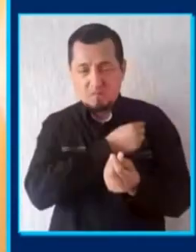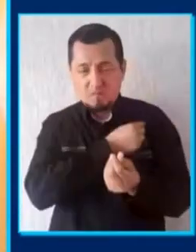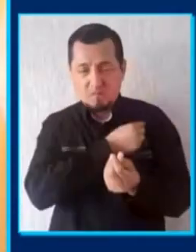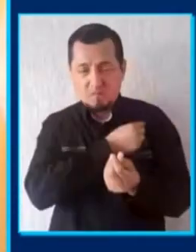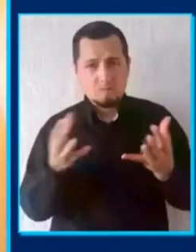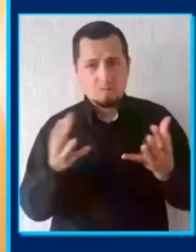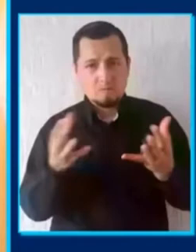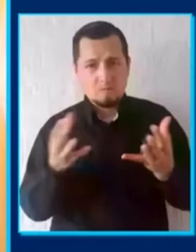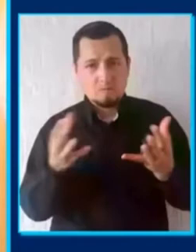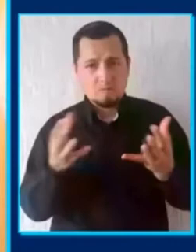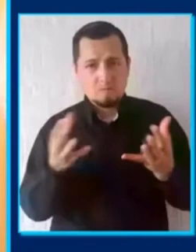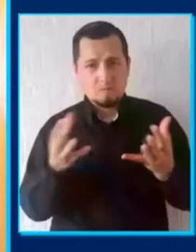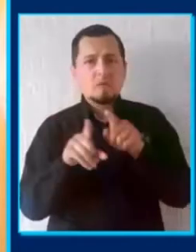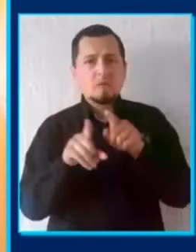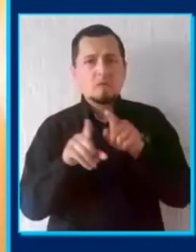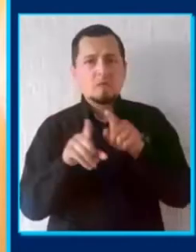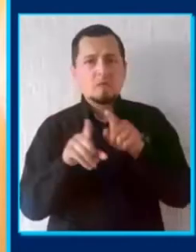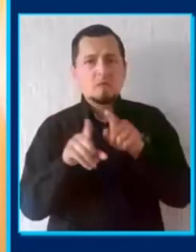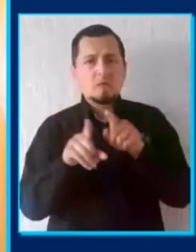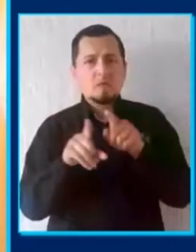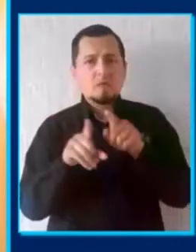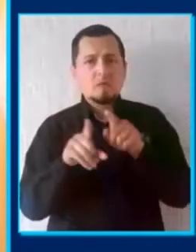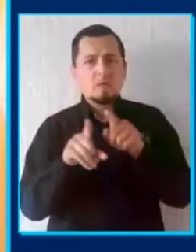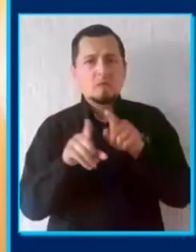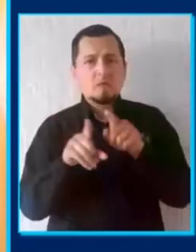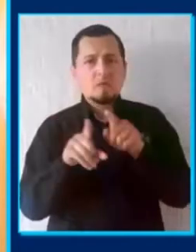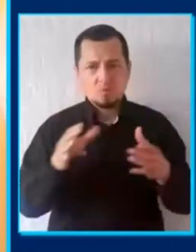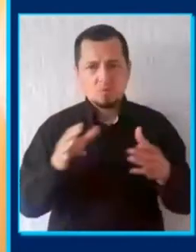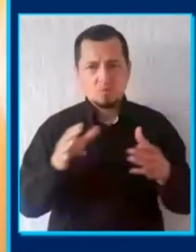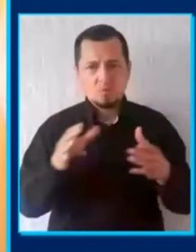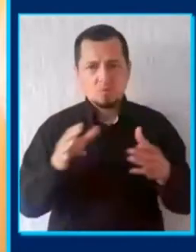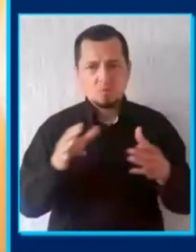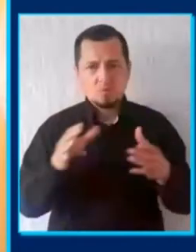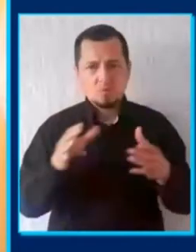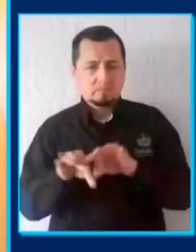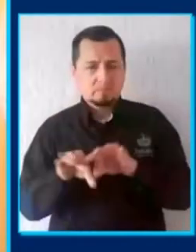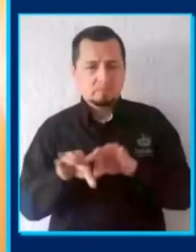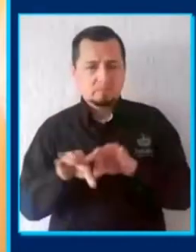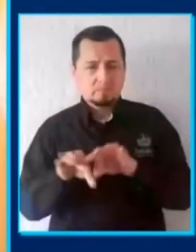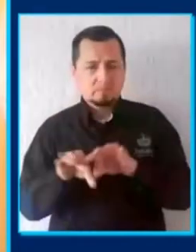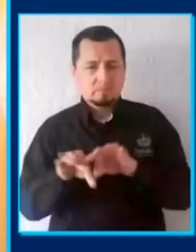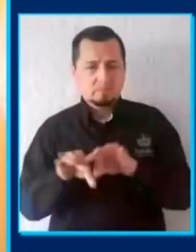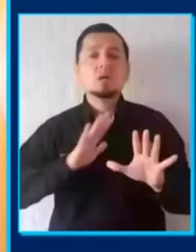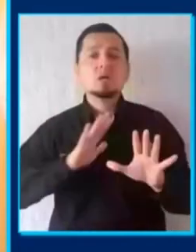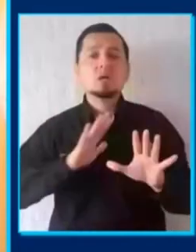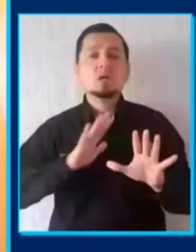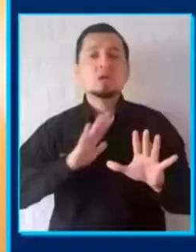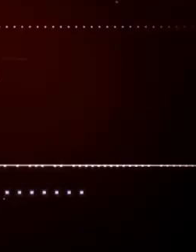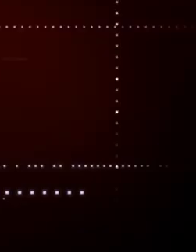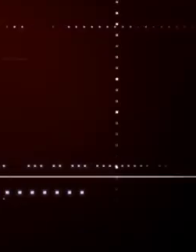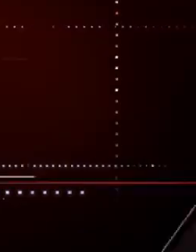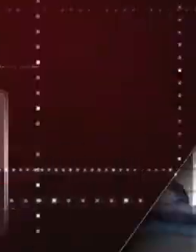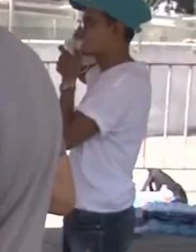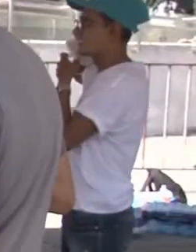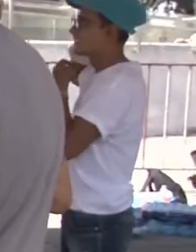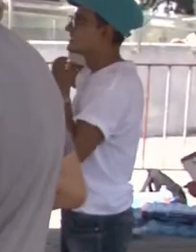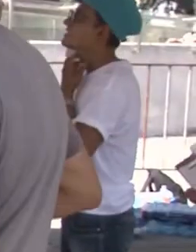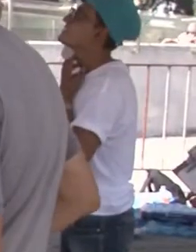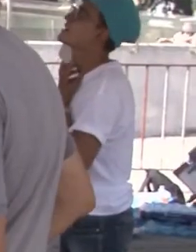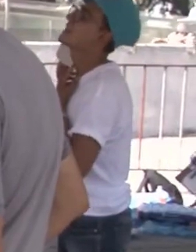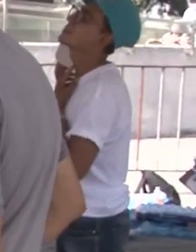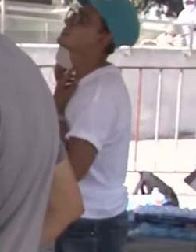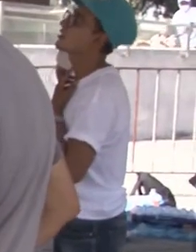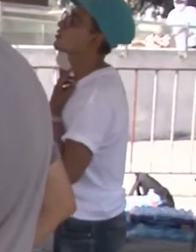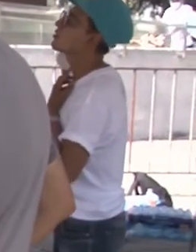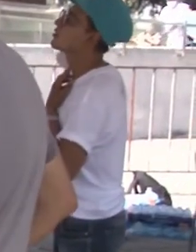tenga dudas en lo individual, que también piense en que la vacunación es una responsabilidad, no solo individual, sino una responsabilidad social. La UDG